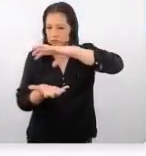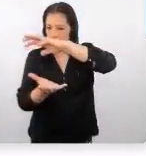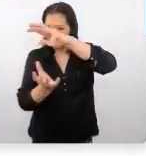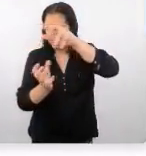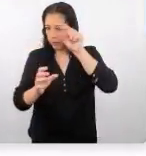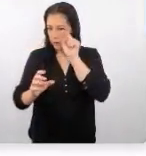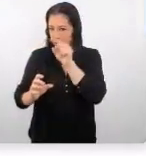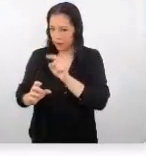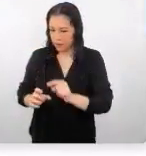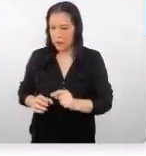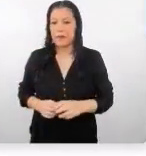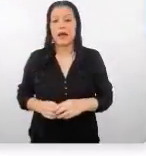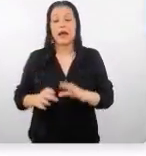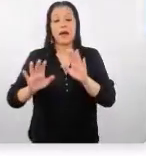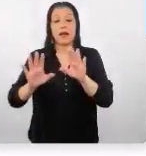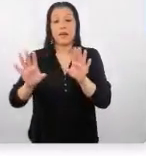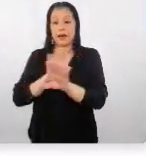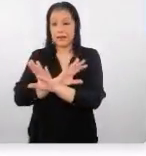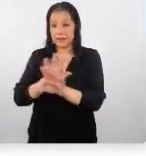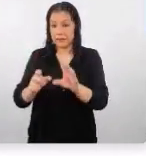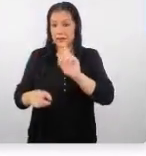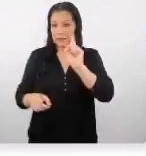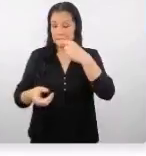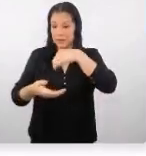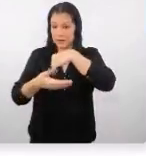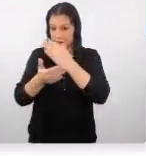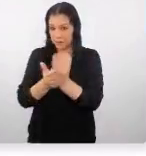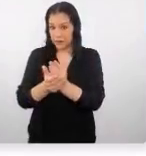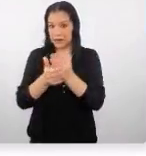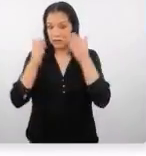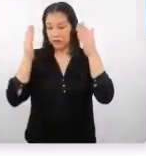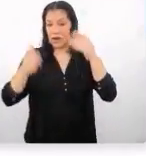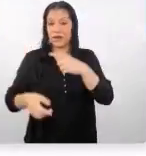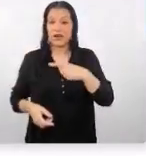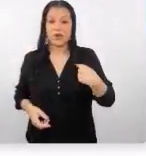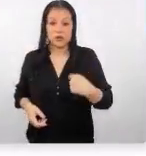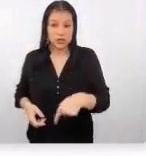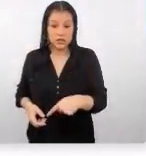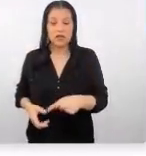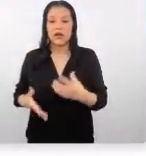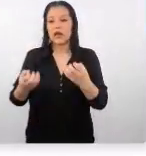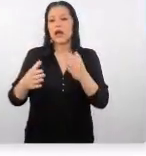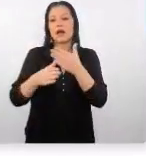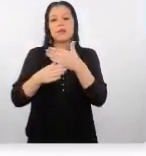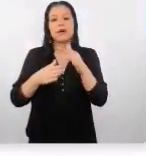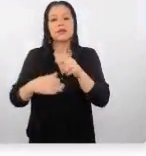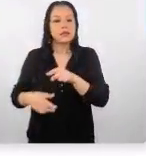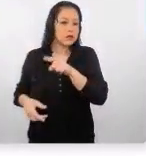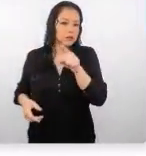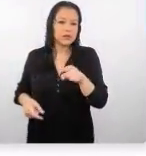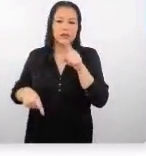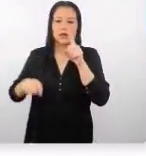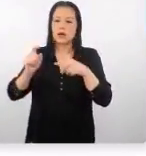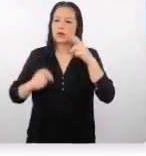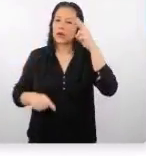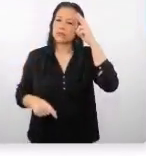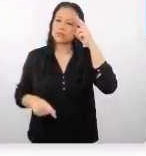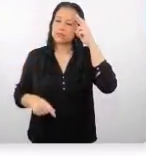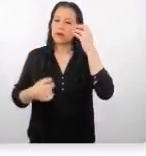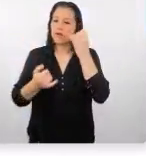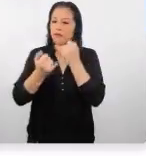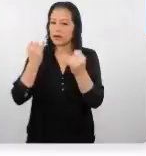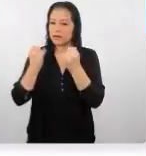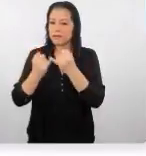Un poco para cerrar esta primera parte sobre el mercado chino, quería compartir con ustedes unas reflexiones finales